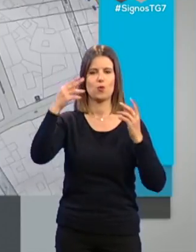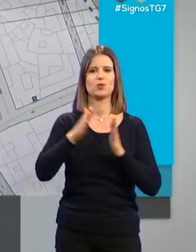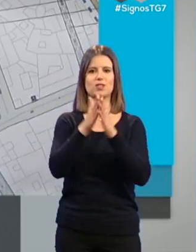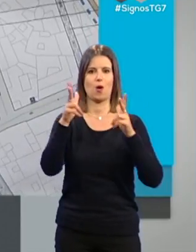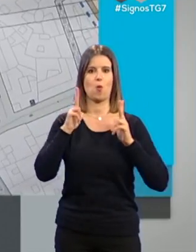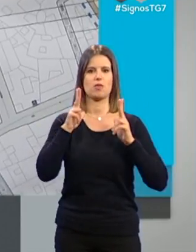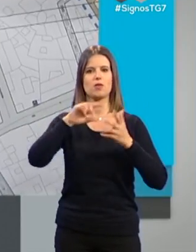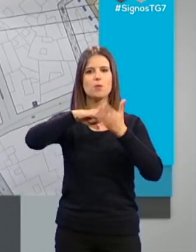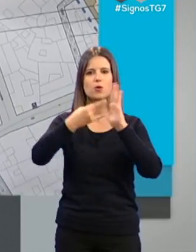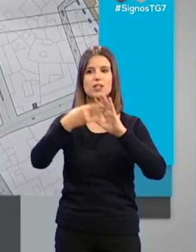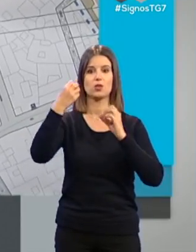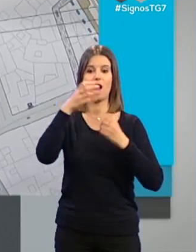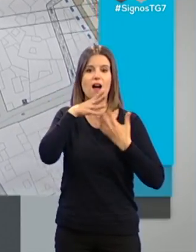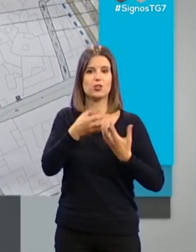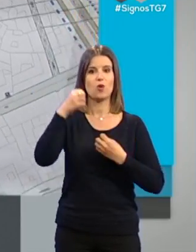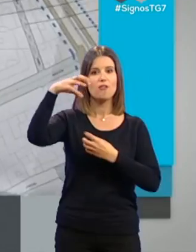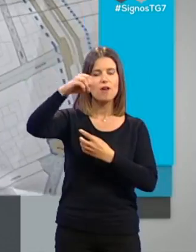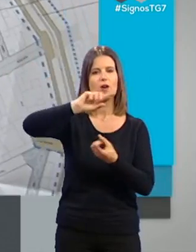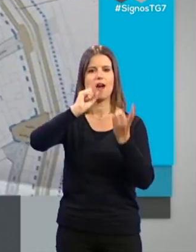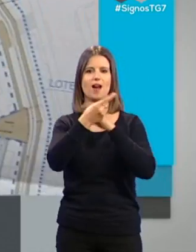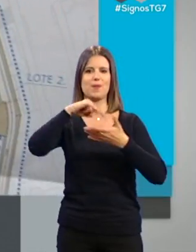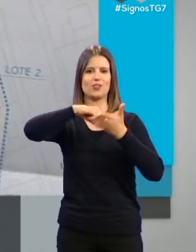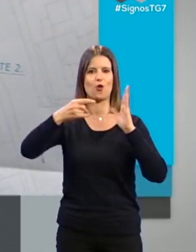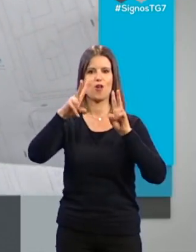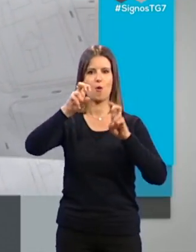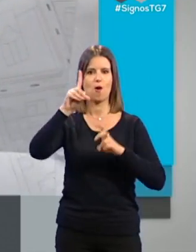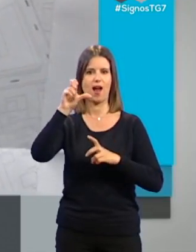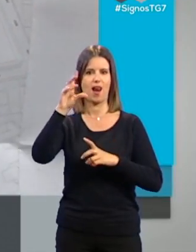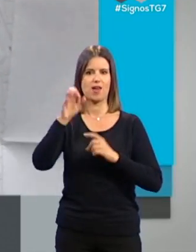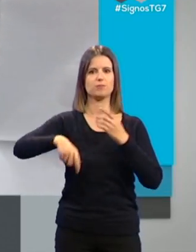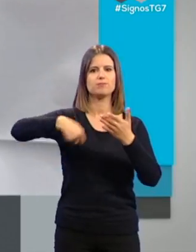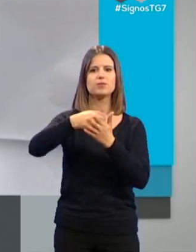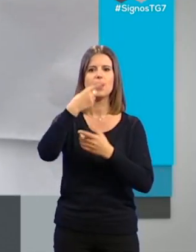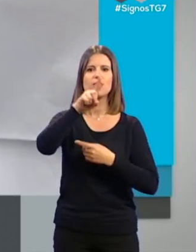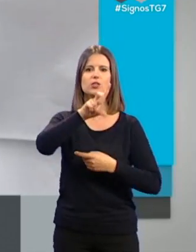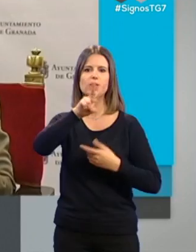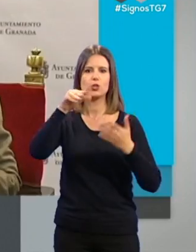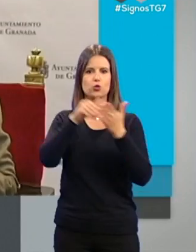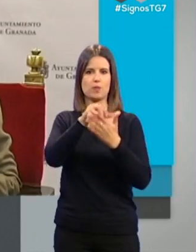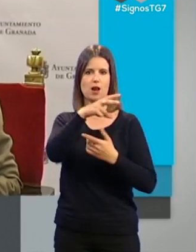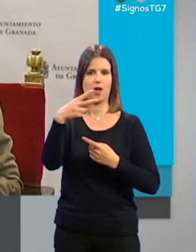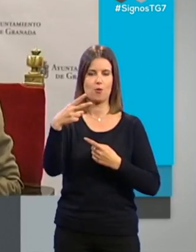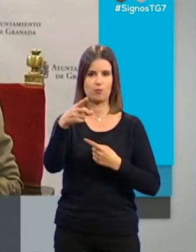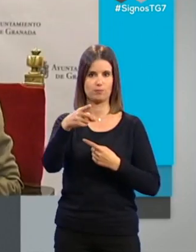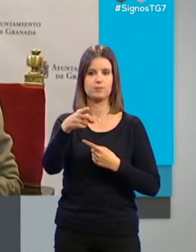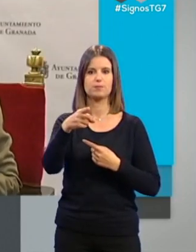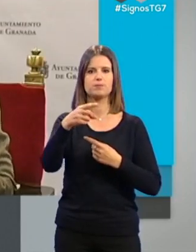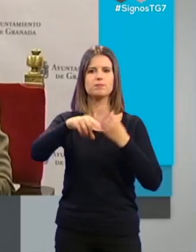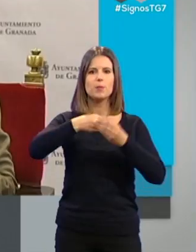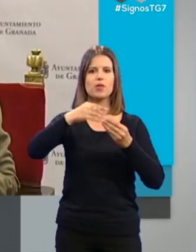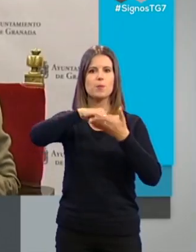proyecto cambiará las farolas actuales a tecnología LED con una inversión de 128.000 euros. Lo que vamos a hacer es